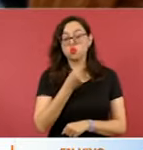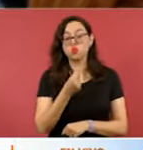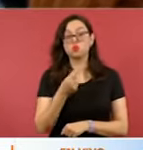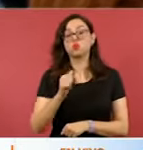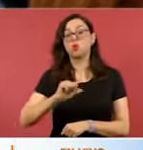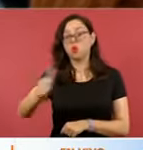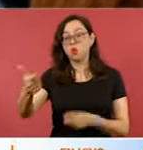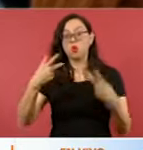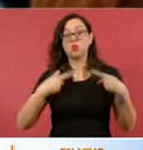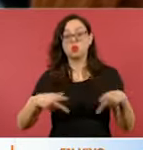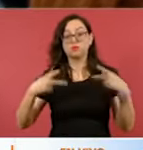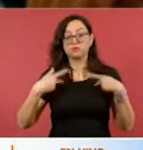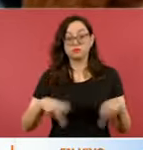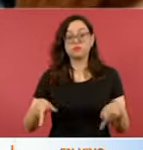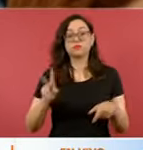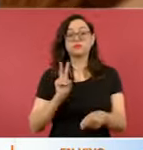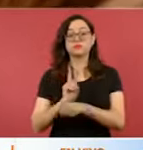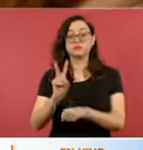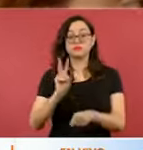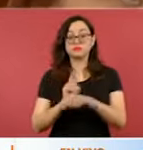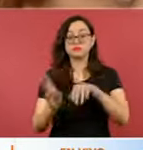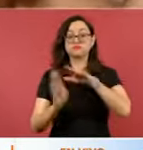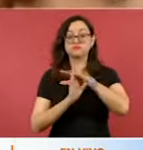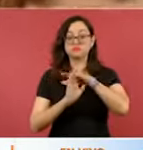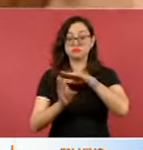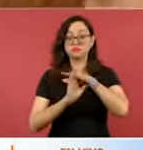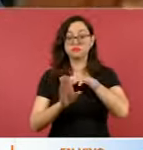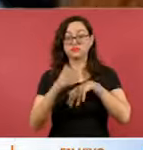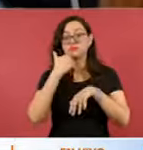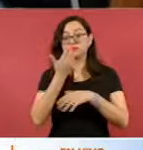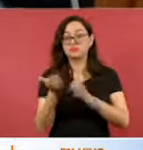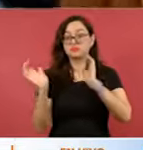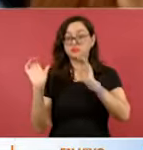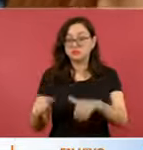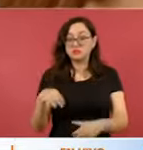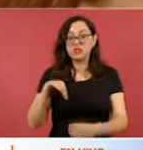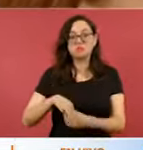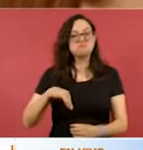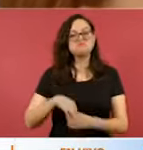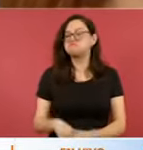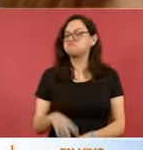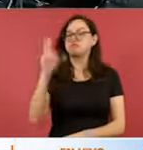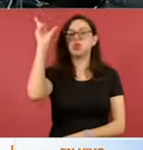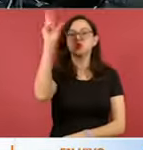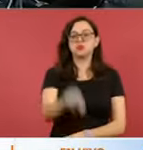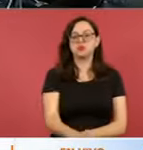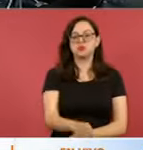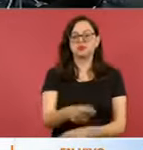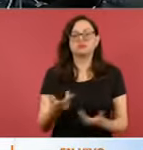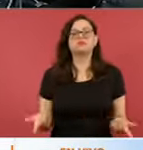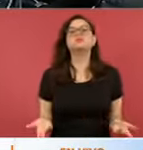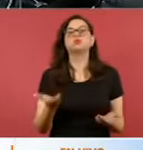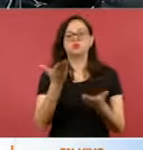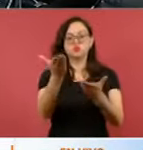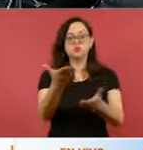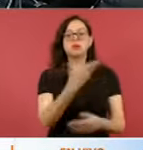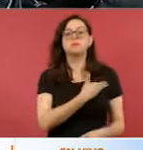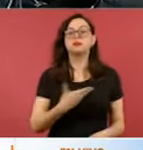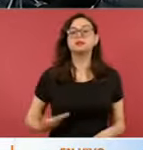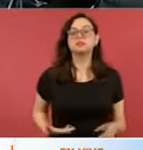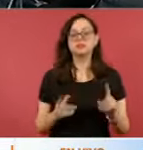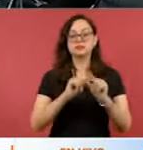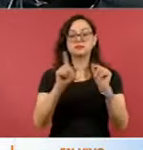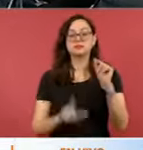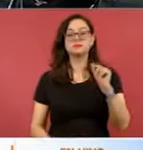de la población venezolana migrante que se encuentra fuera del país. Ante este escenario, usted desde aquí como presidente de